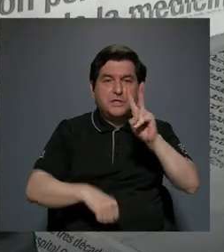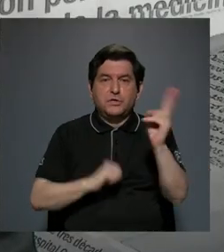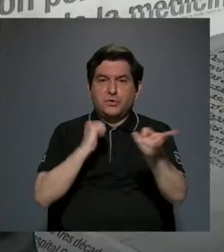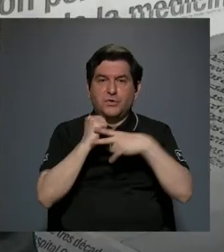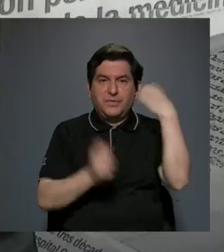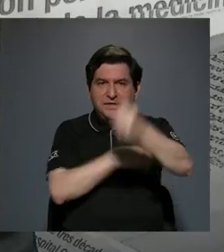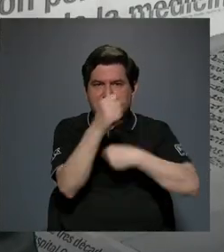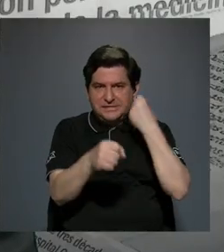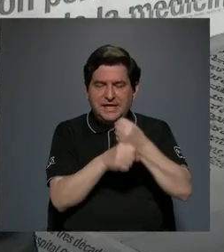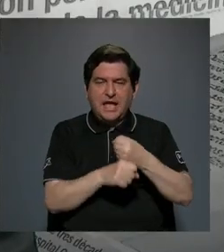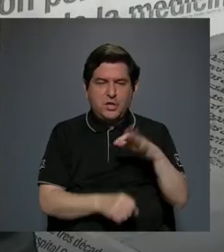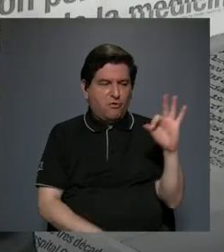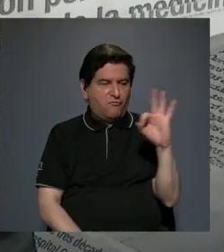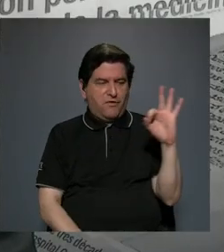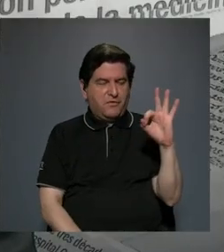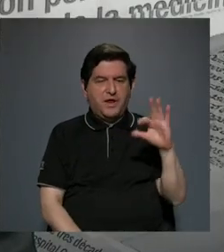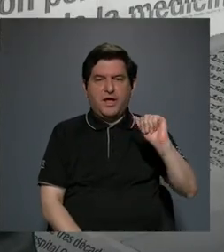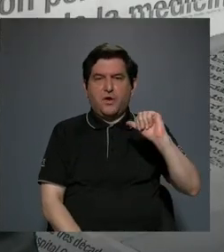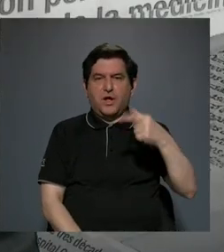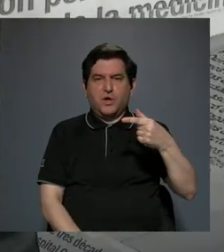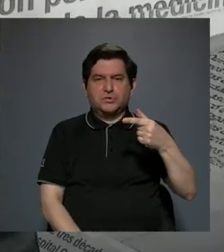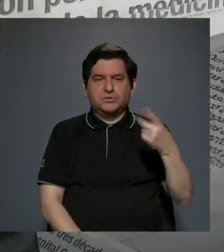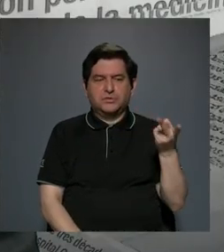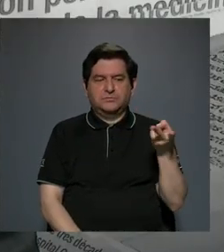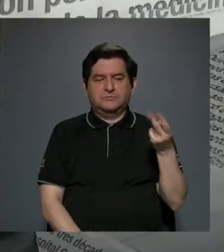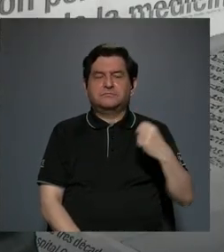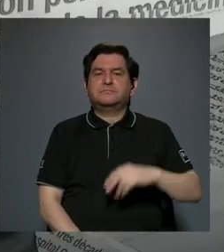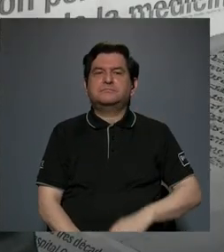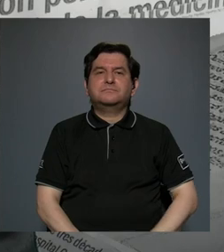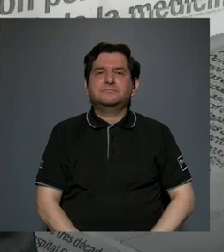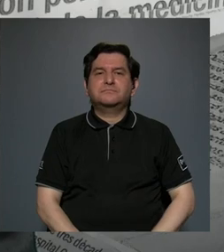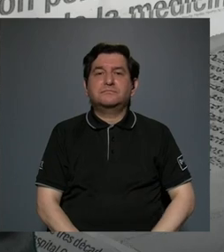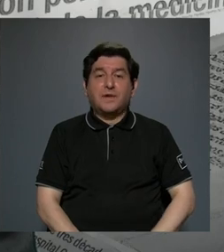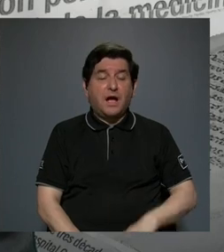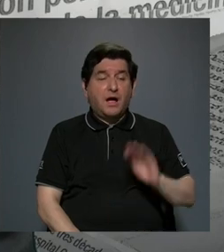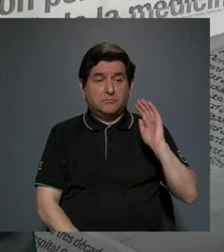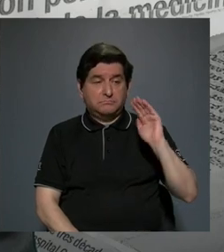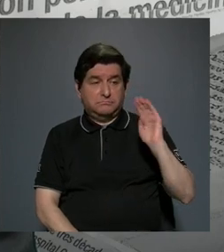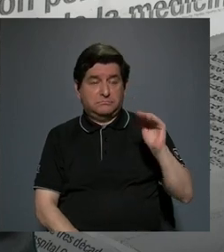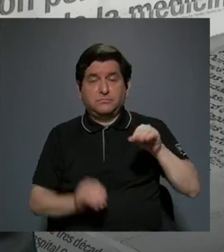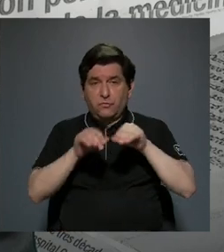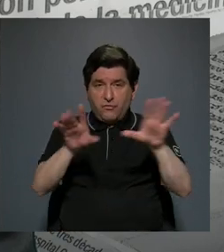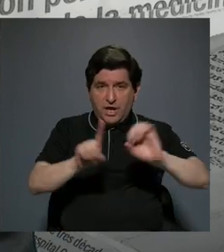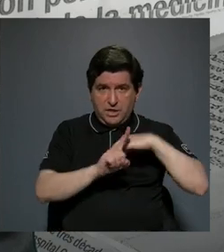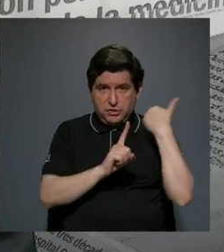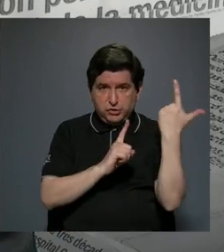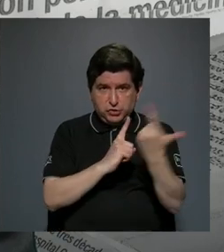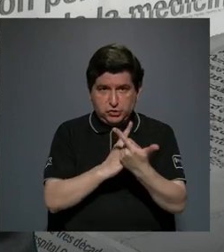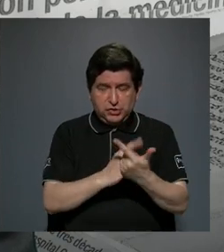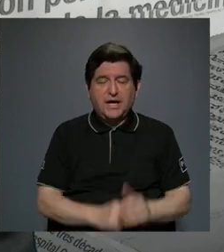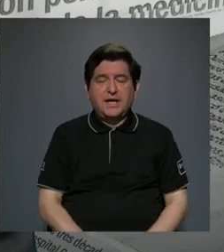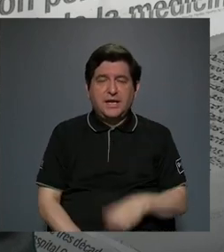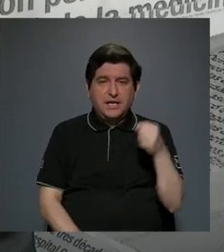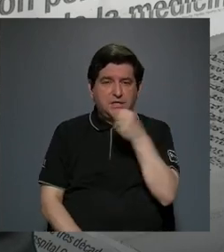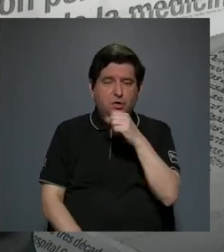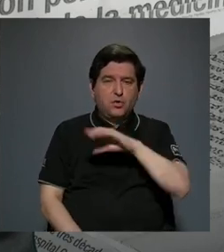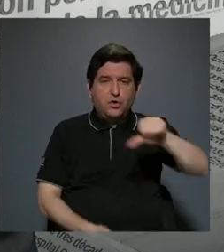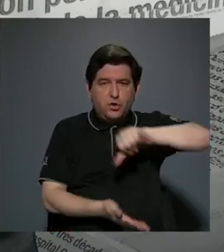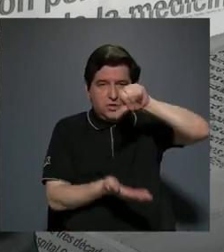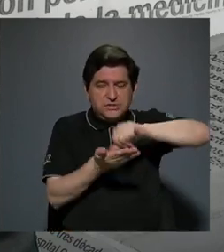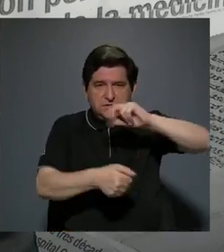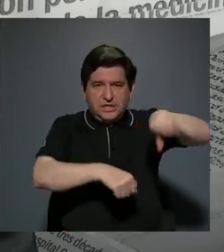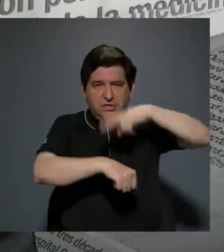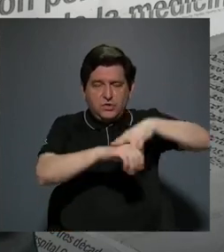veces al año en febrero y en agosto y se anuncian por las redes sociales del coro y del Centro